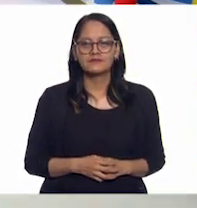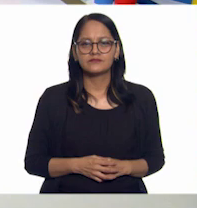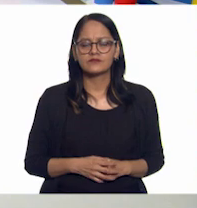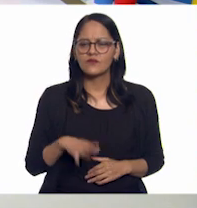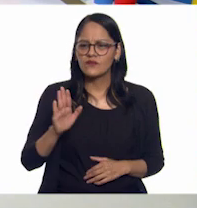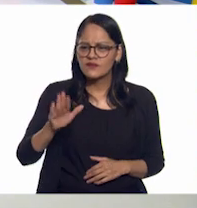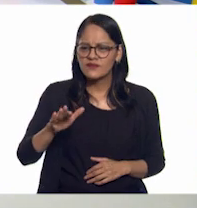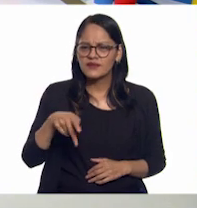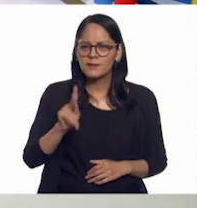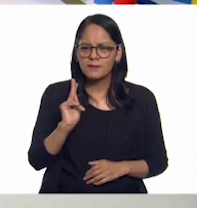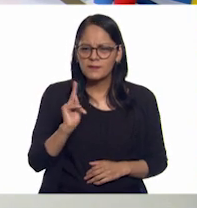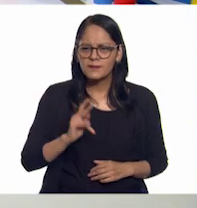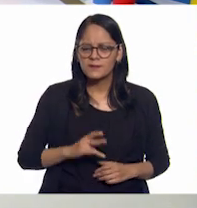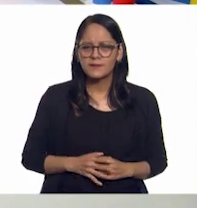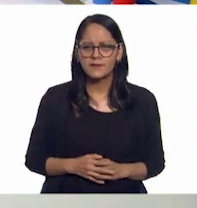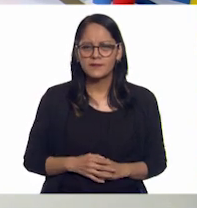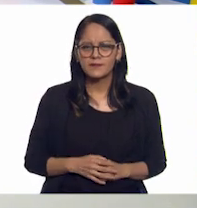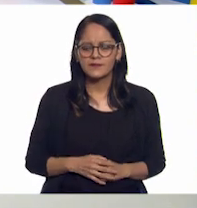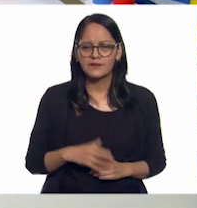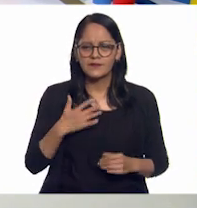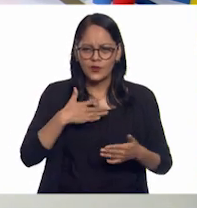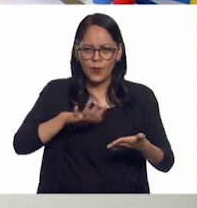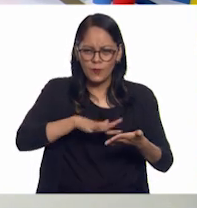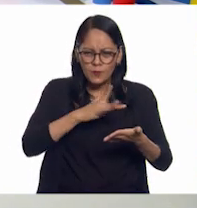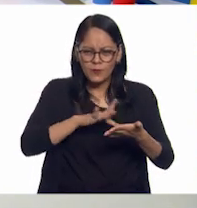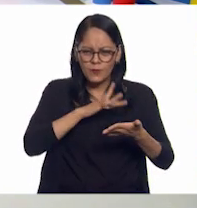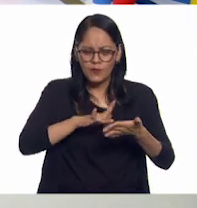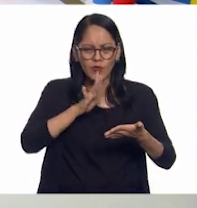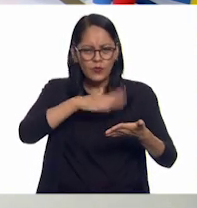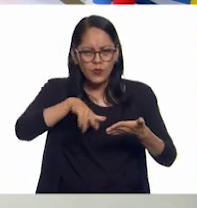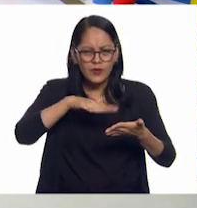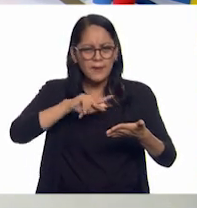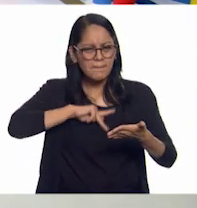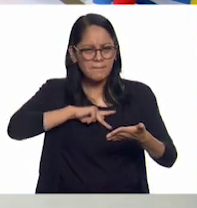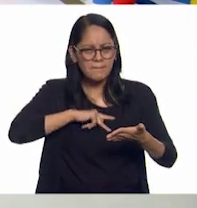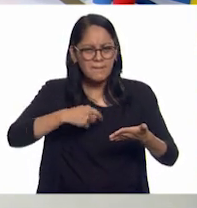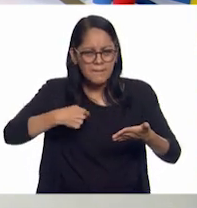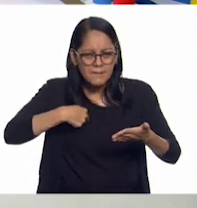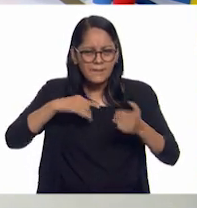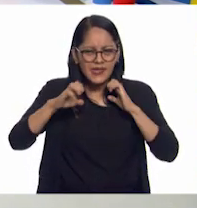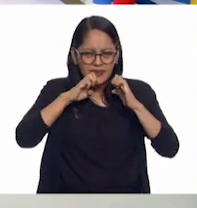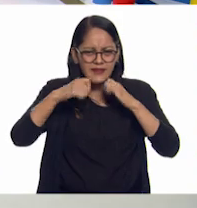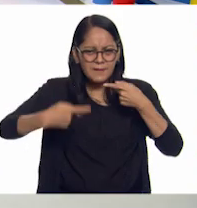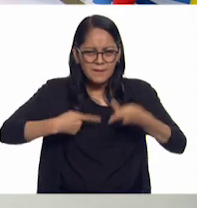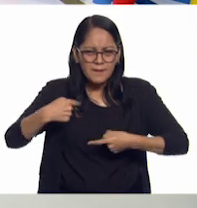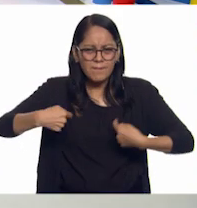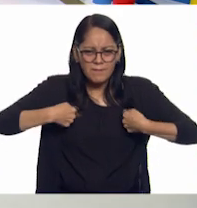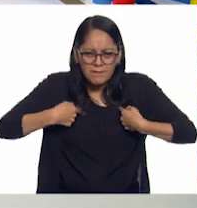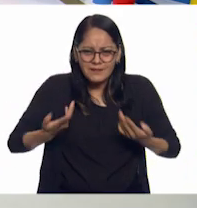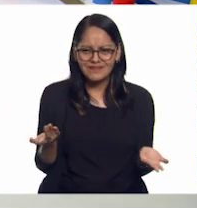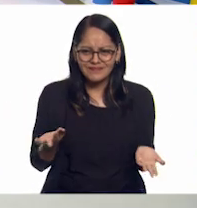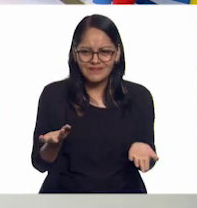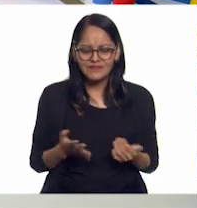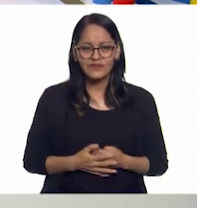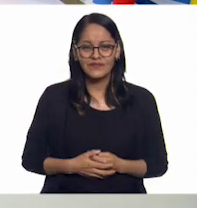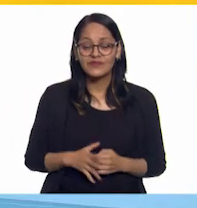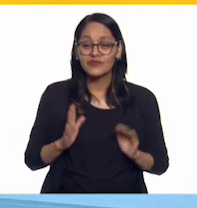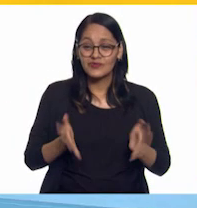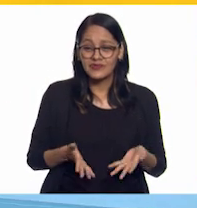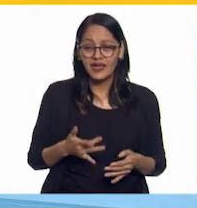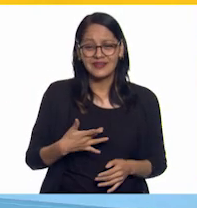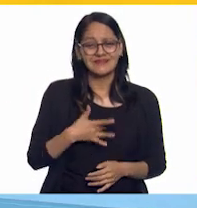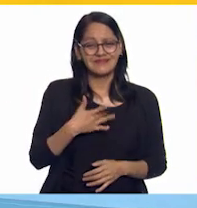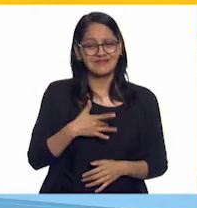Oye, pero por más que busco, no encuentro mi entrevista para el documental y ya estoy